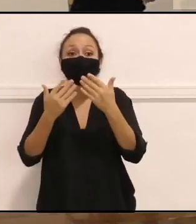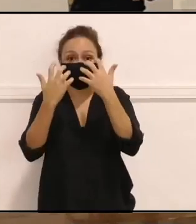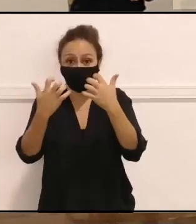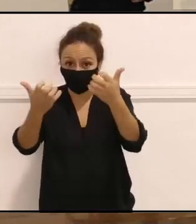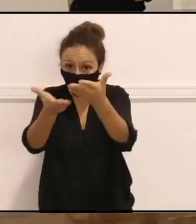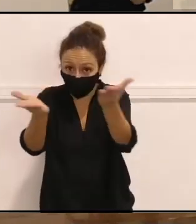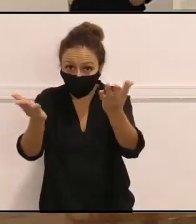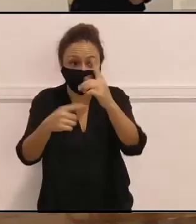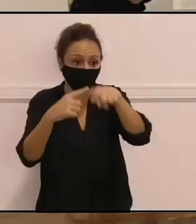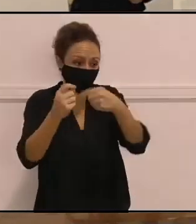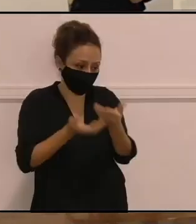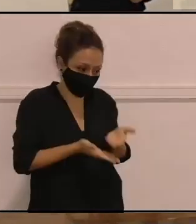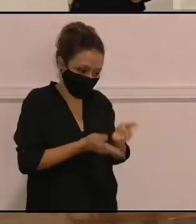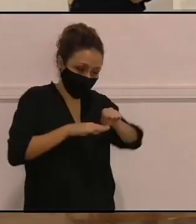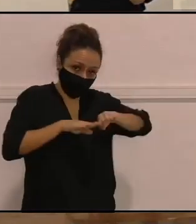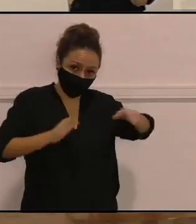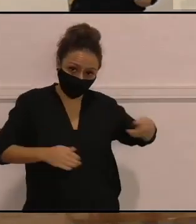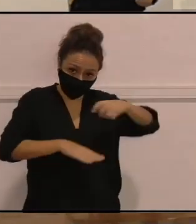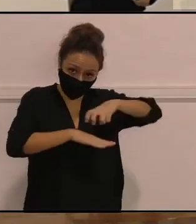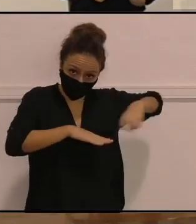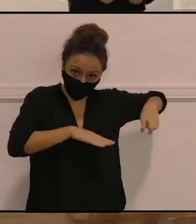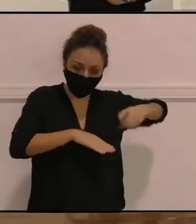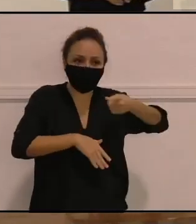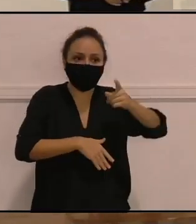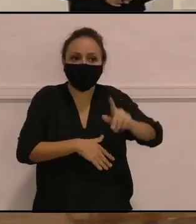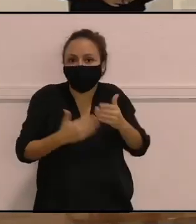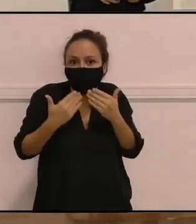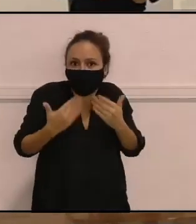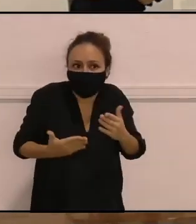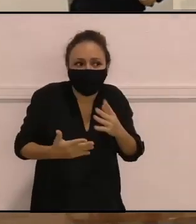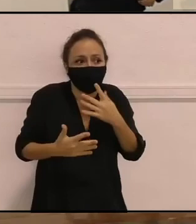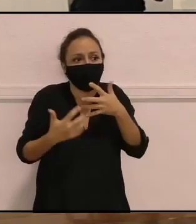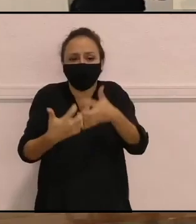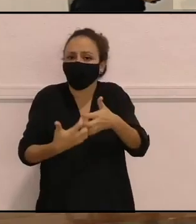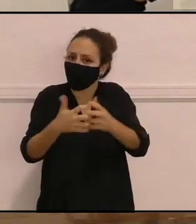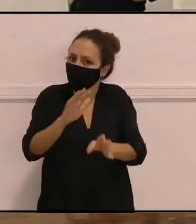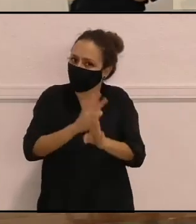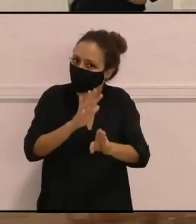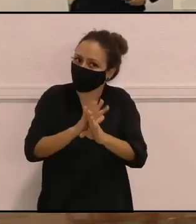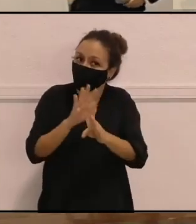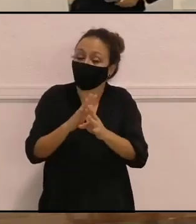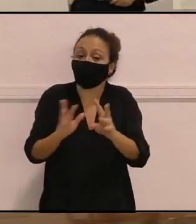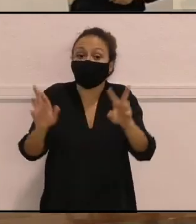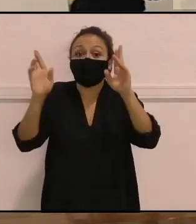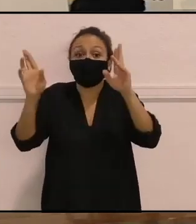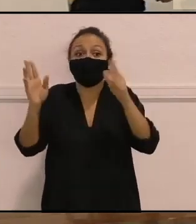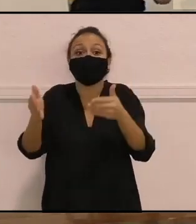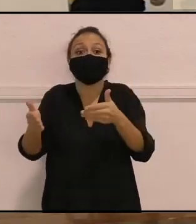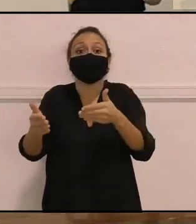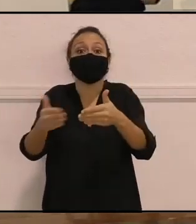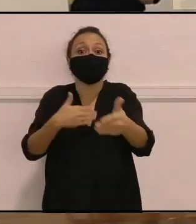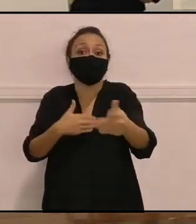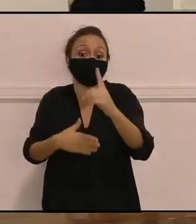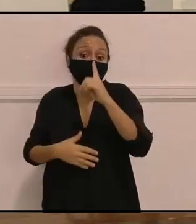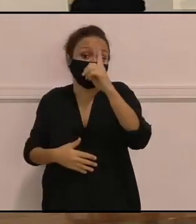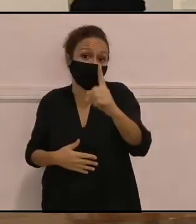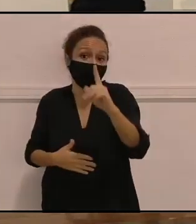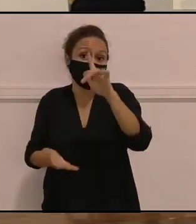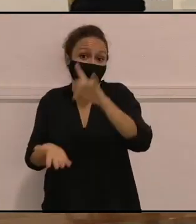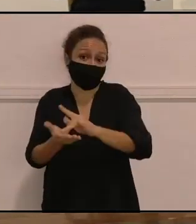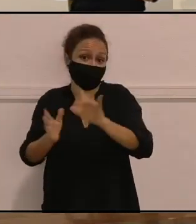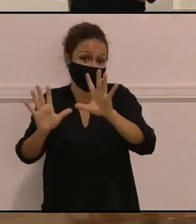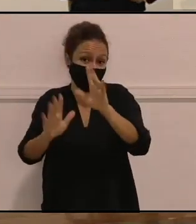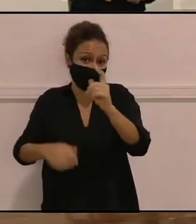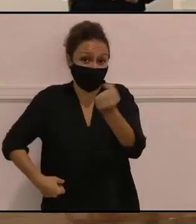que están de este lado y, bueno, seguimos en la lucha. Esperemos que el próximo 10 de diciembre o cualquier otro día de estos